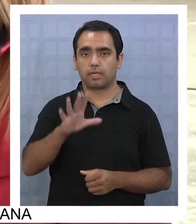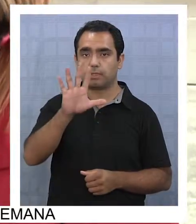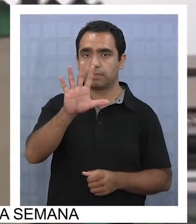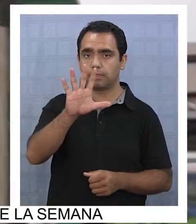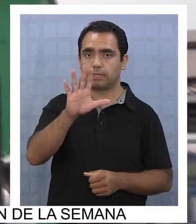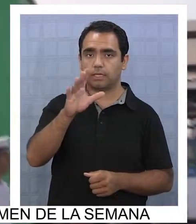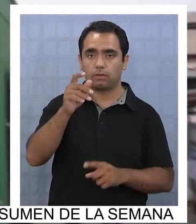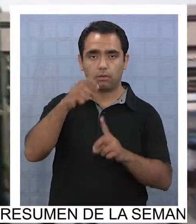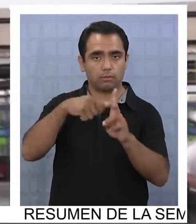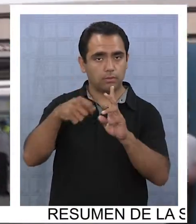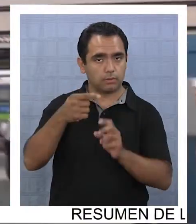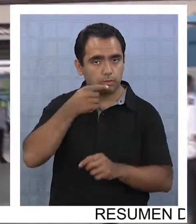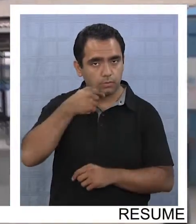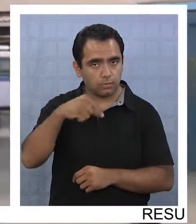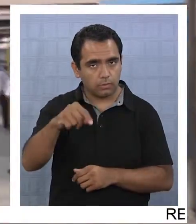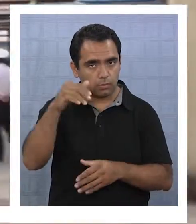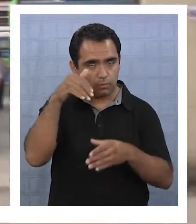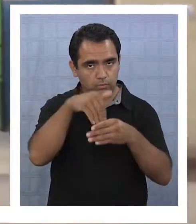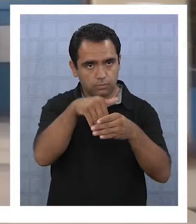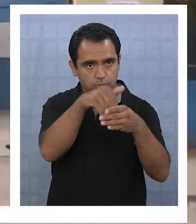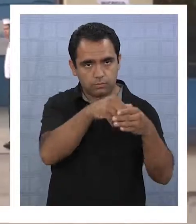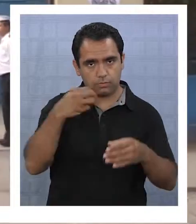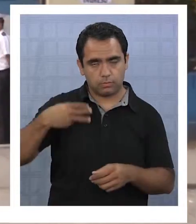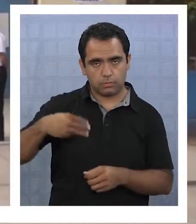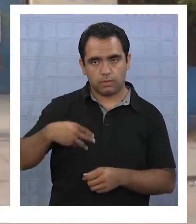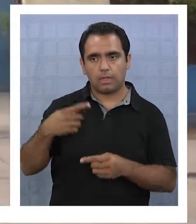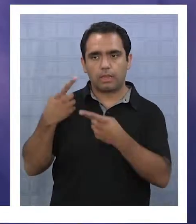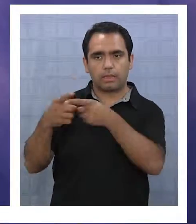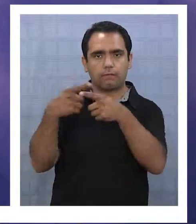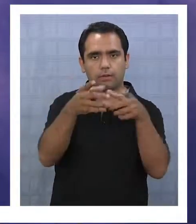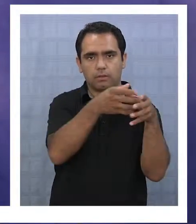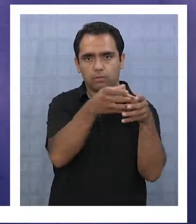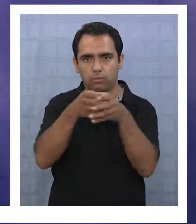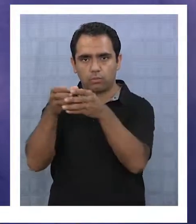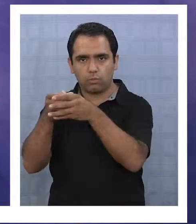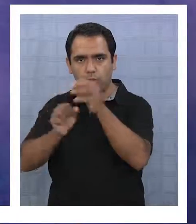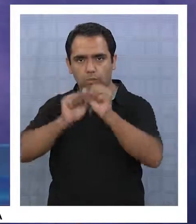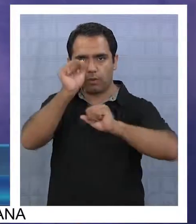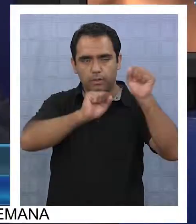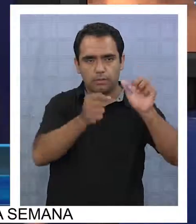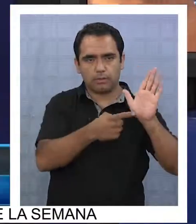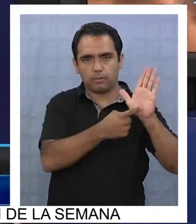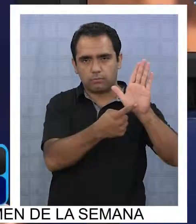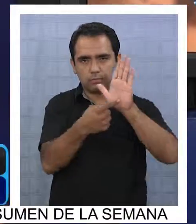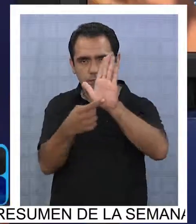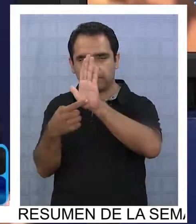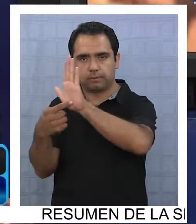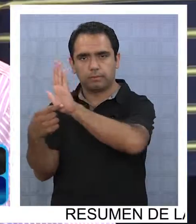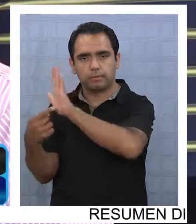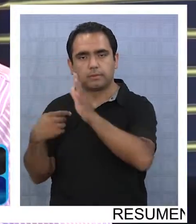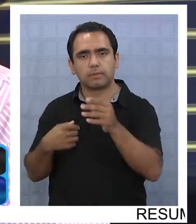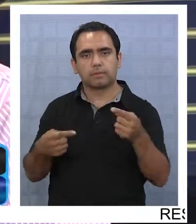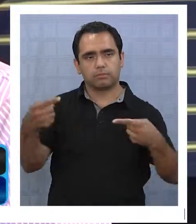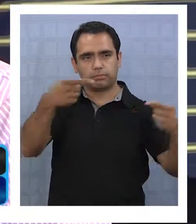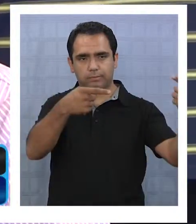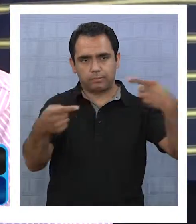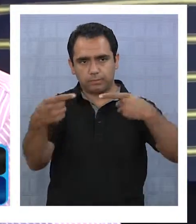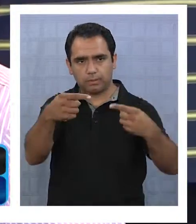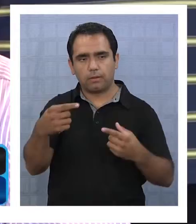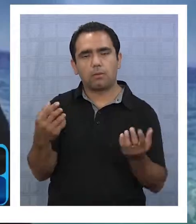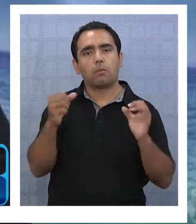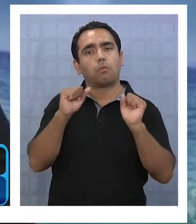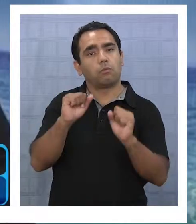A cinco meses de las municipales, los distintos partidos políticos comienzan a presentar sus platos fuertes para